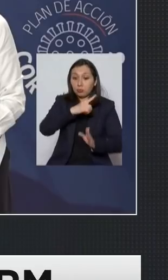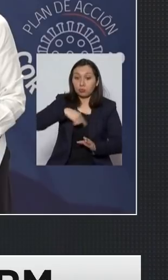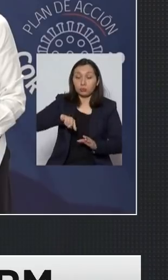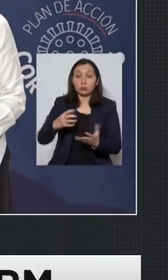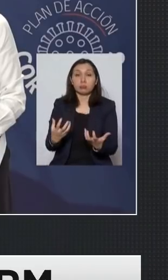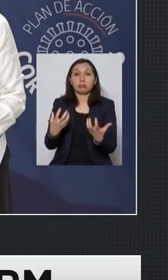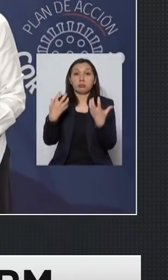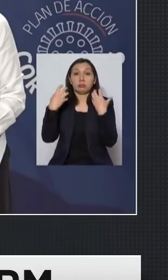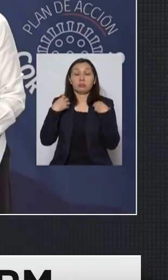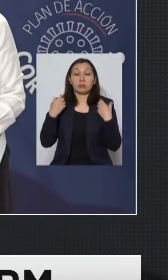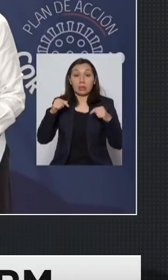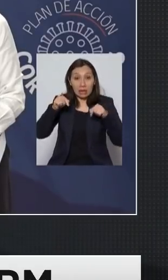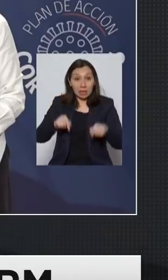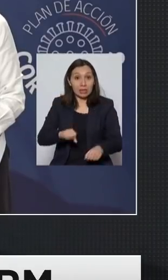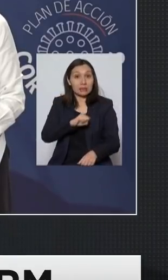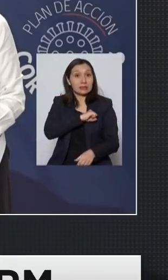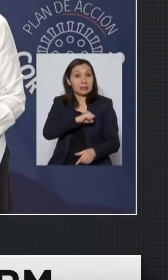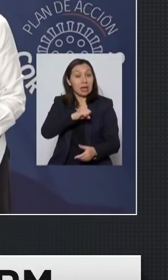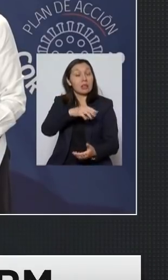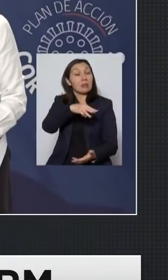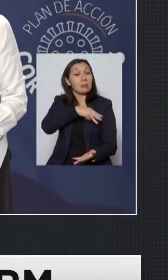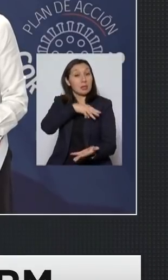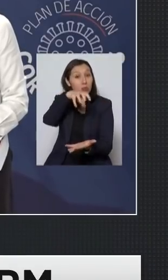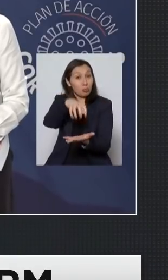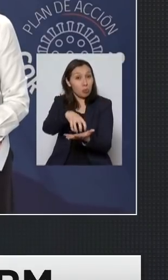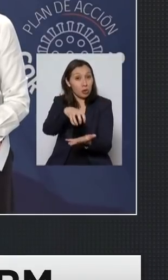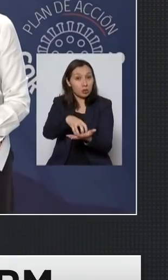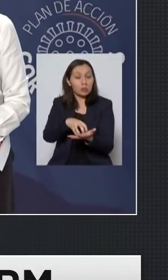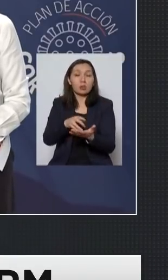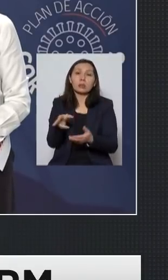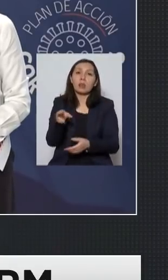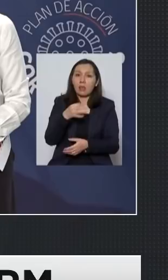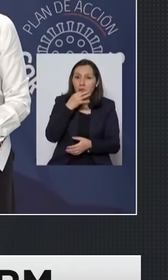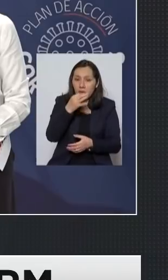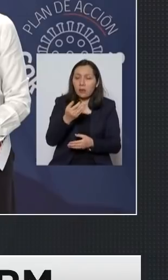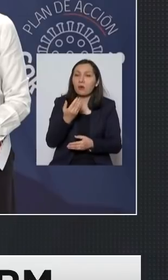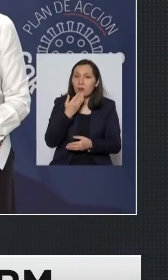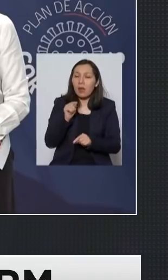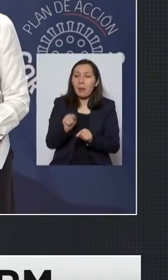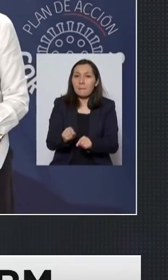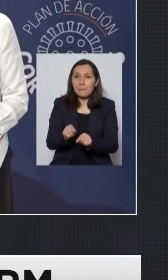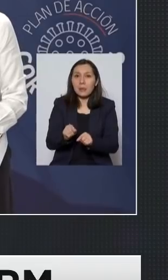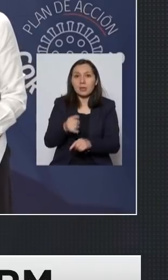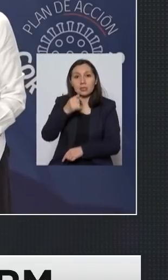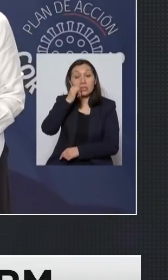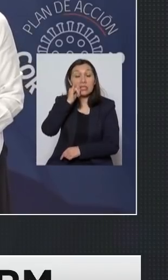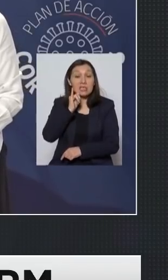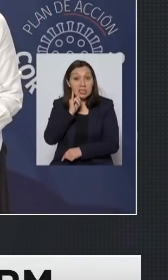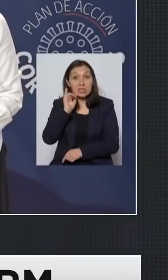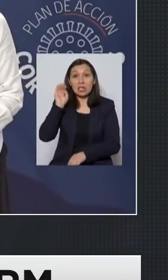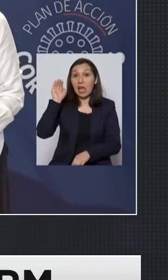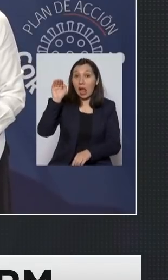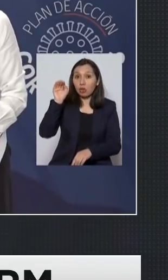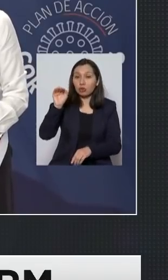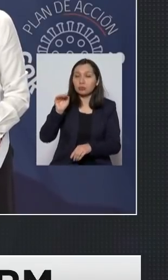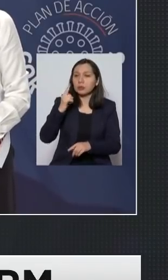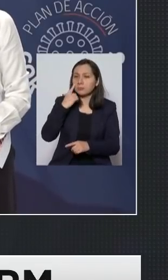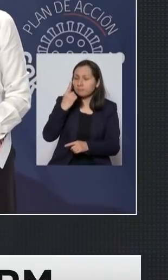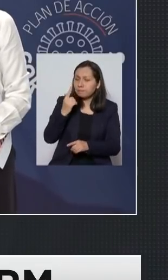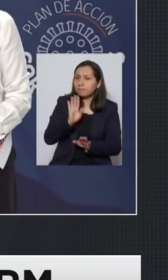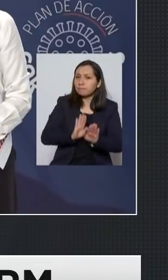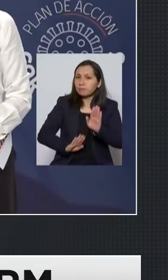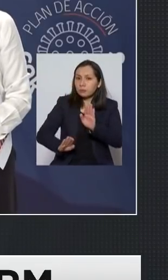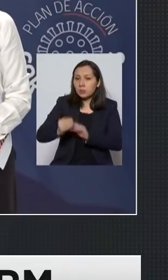corresponde en la región metropolitana en particular y hago alusión también a Iquique alto auspicio es